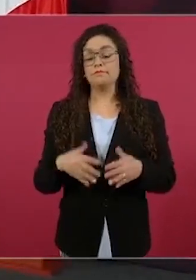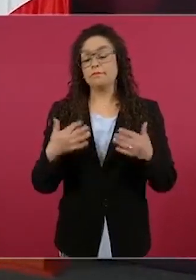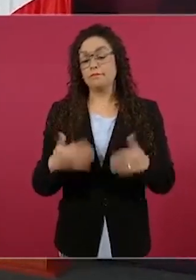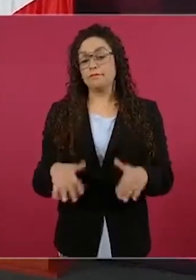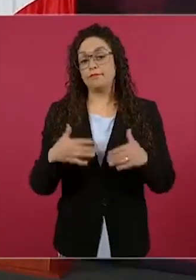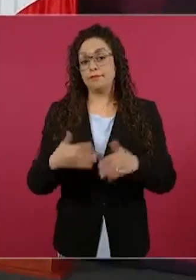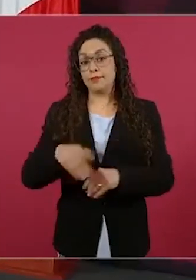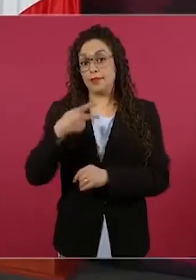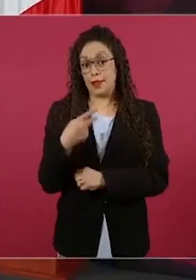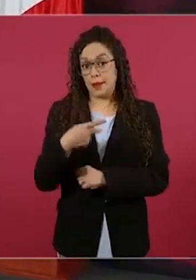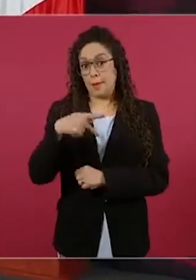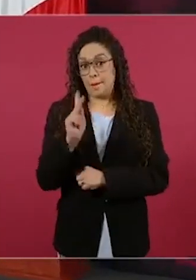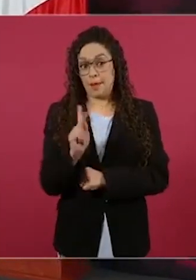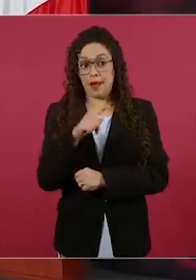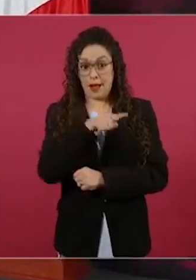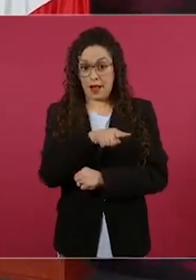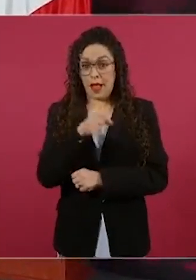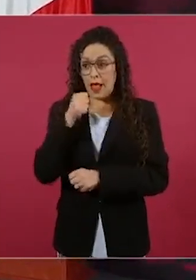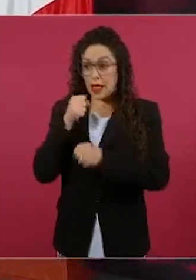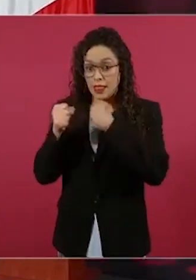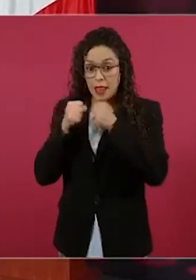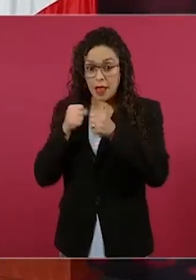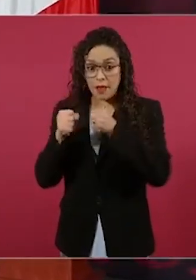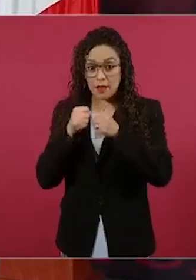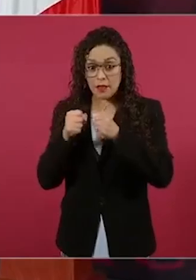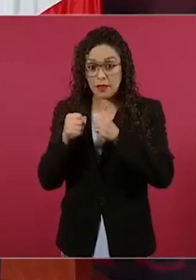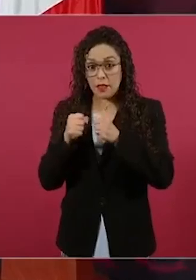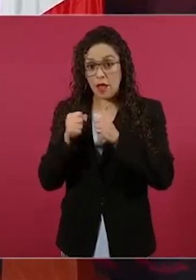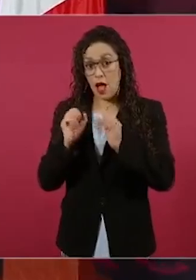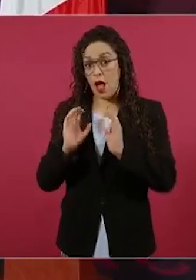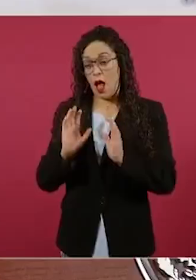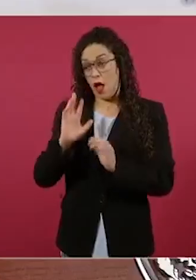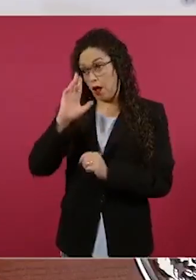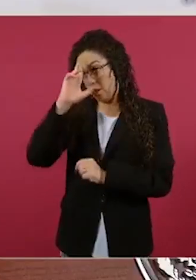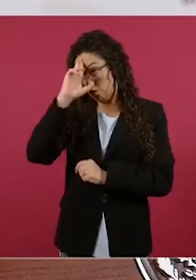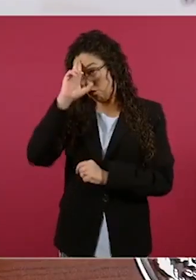con mucho respeto y cuidado.